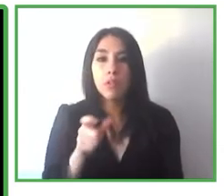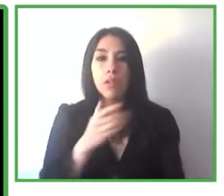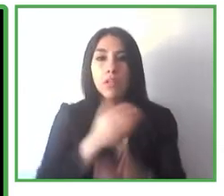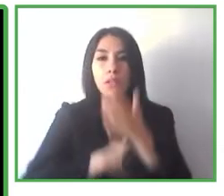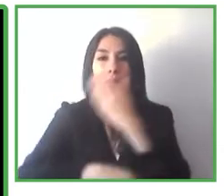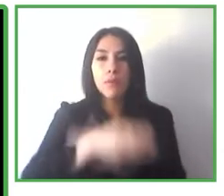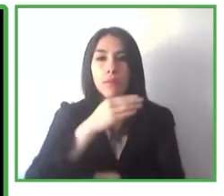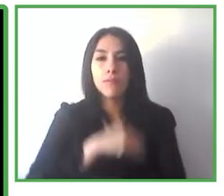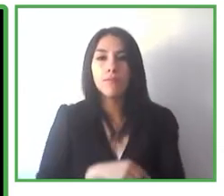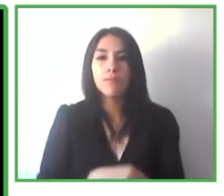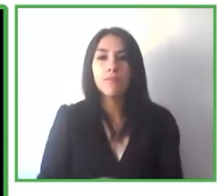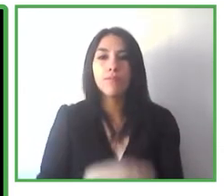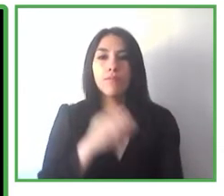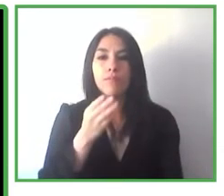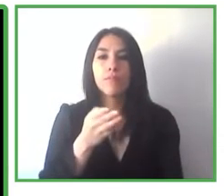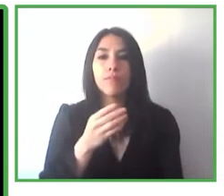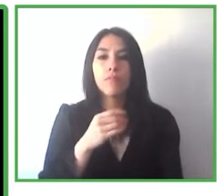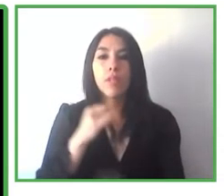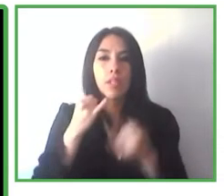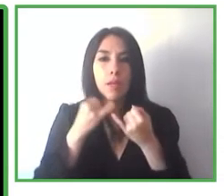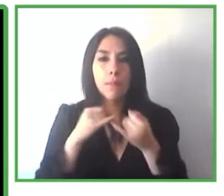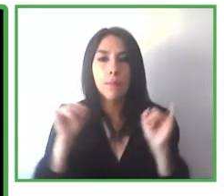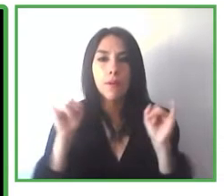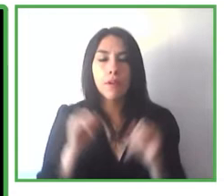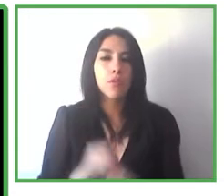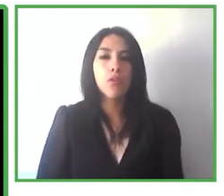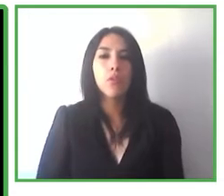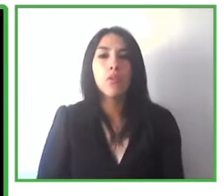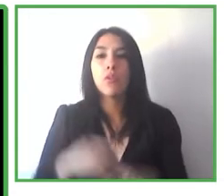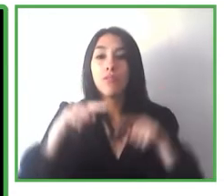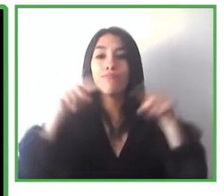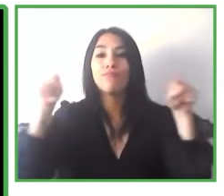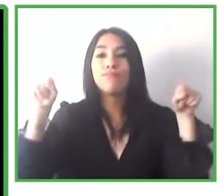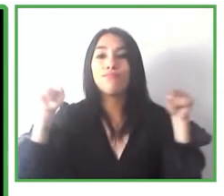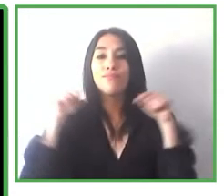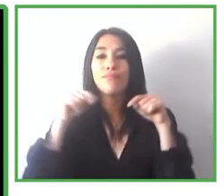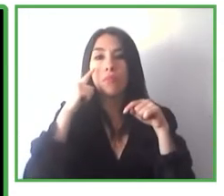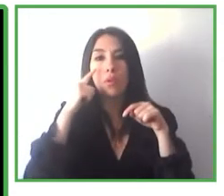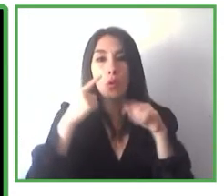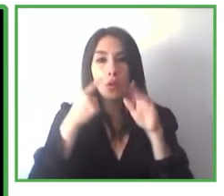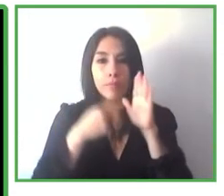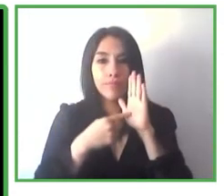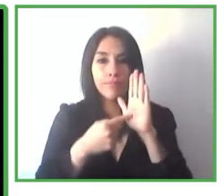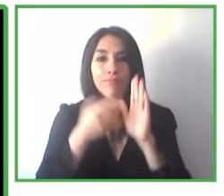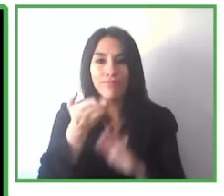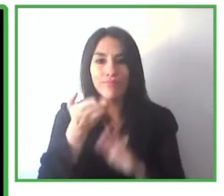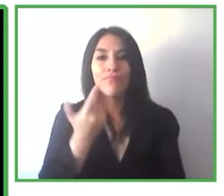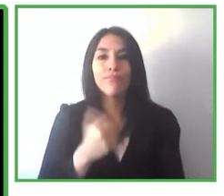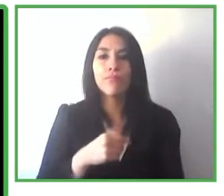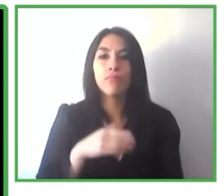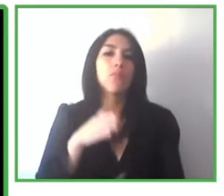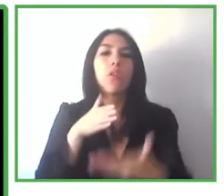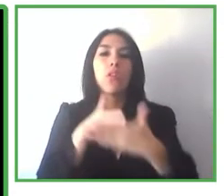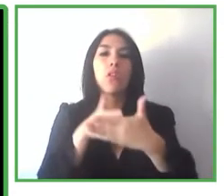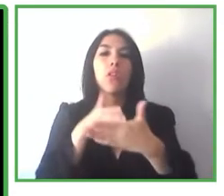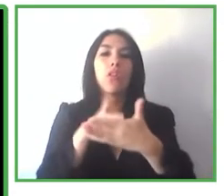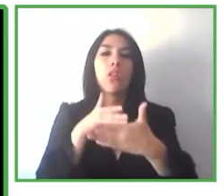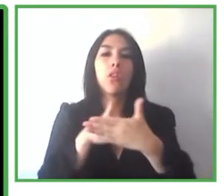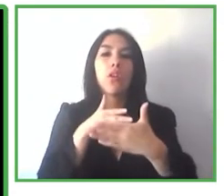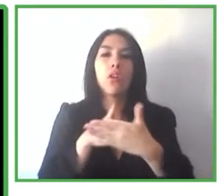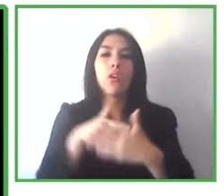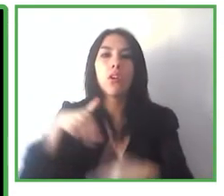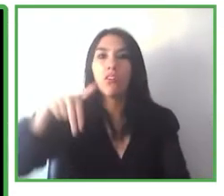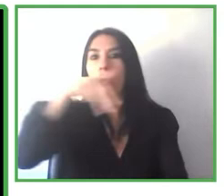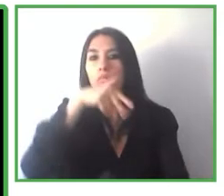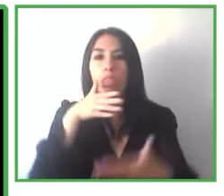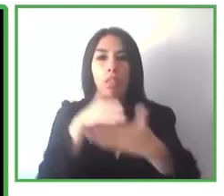conocen porque tienen limitaciones para conocer la señalítica que les rodea nosotros tuvimos una idea y pensamos